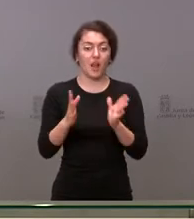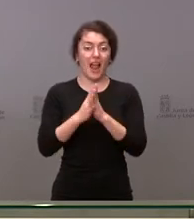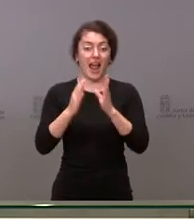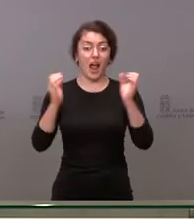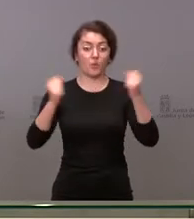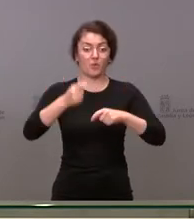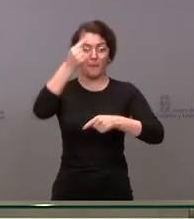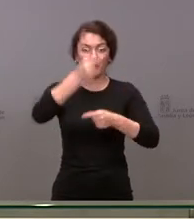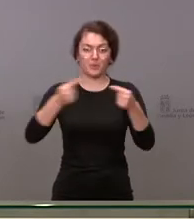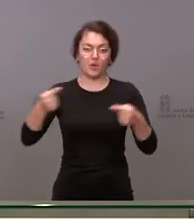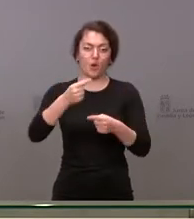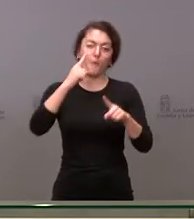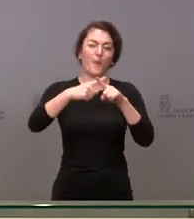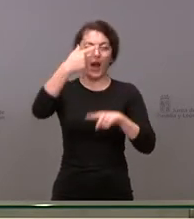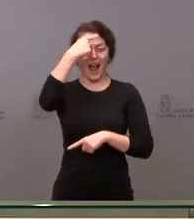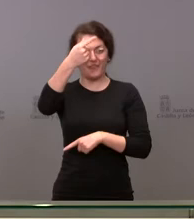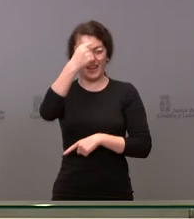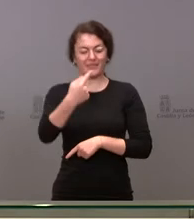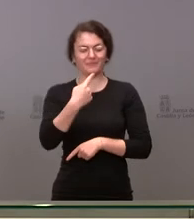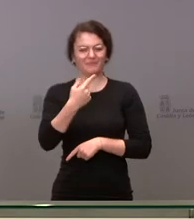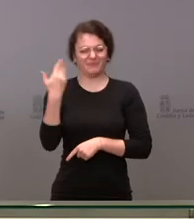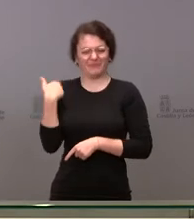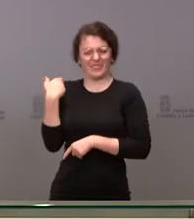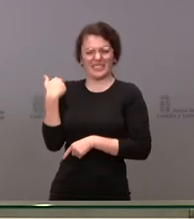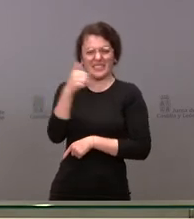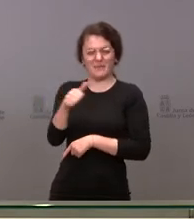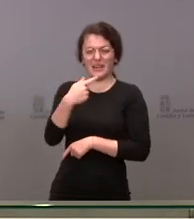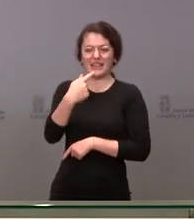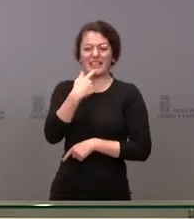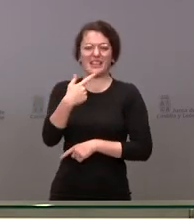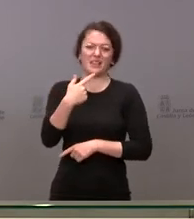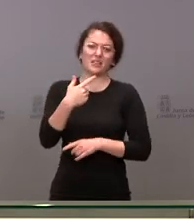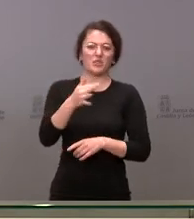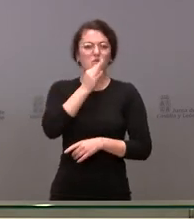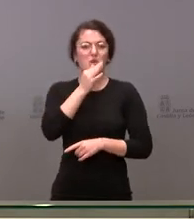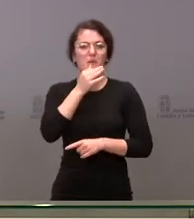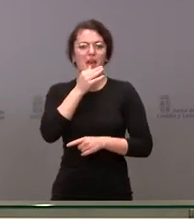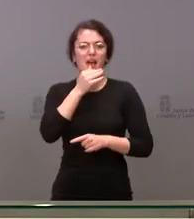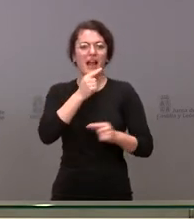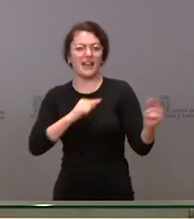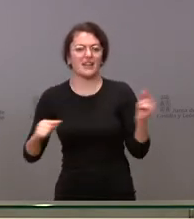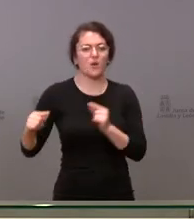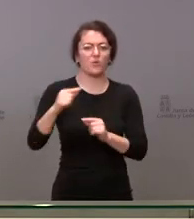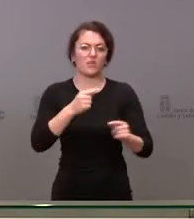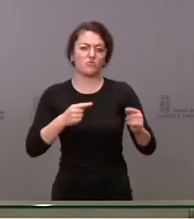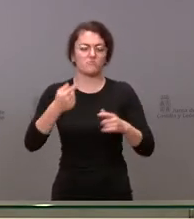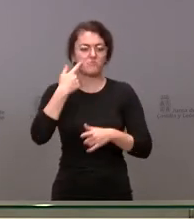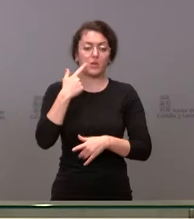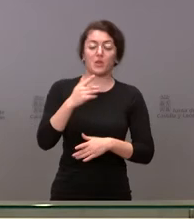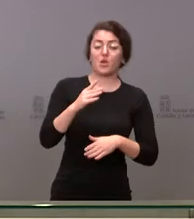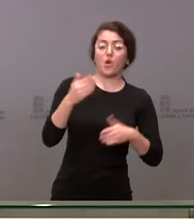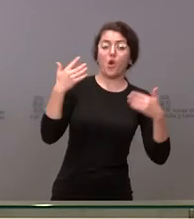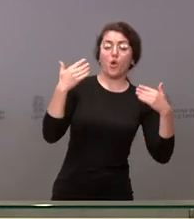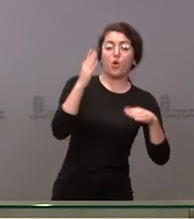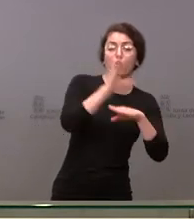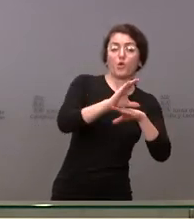con Por Ávila, usted hace unas semanas nos decía que estaban negociando por un lado los consejeros de Ciudadanos y por otro lado los consejeros del Partido